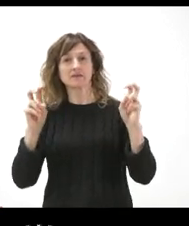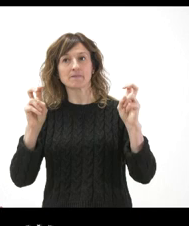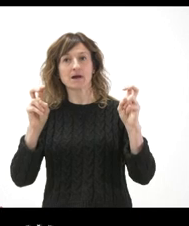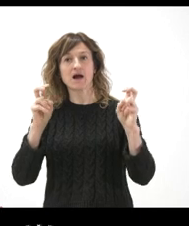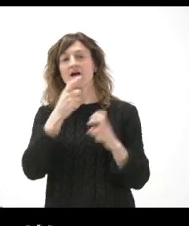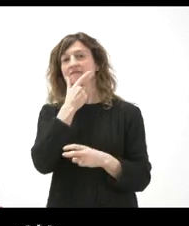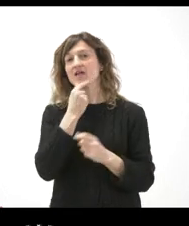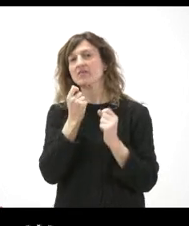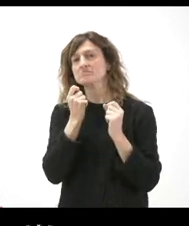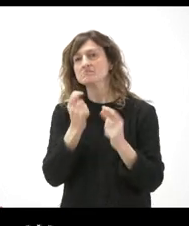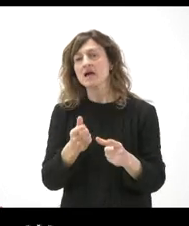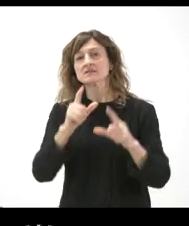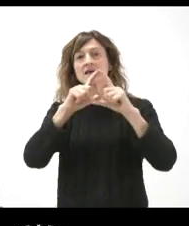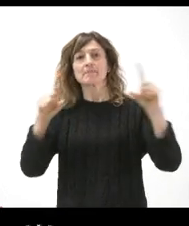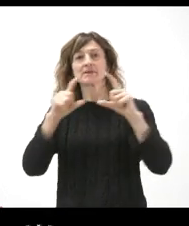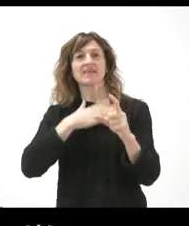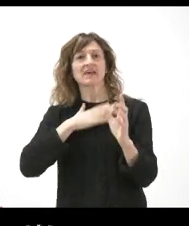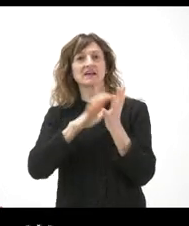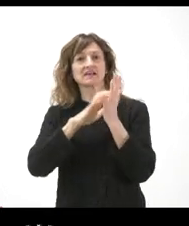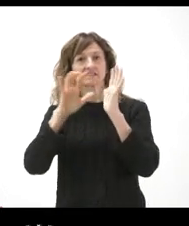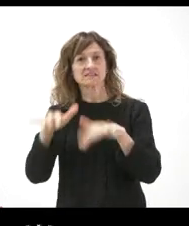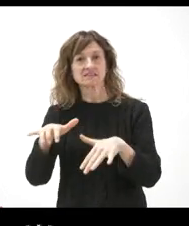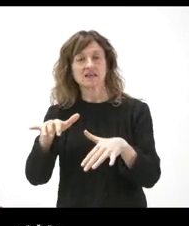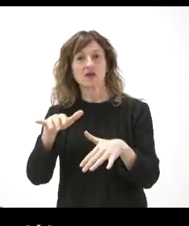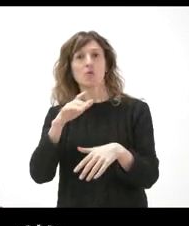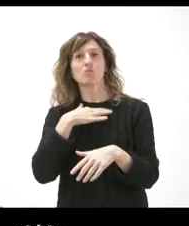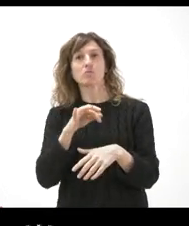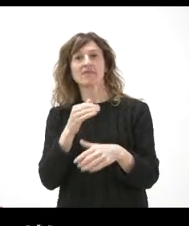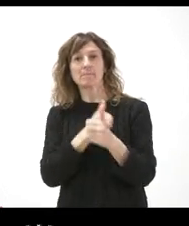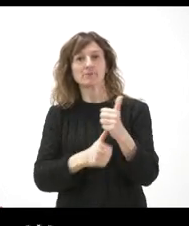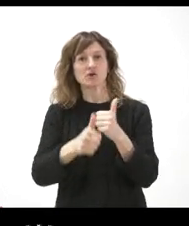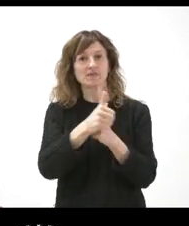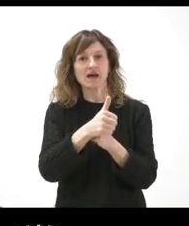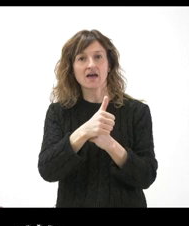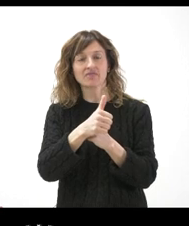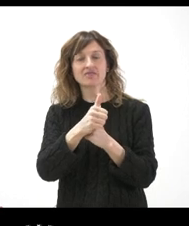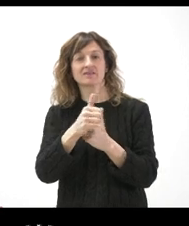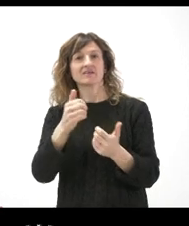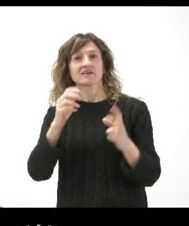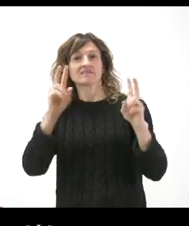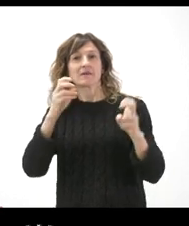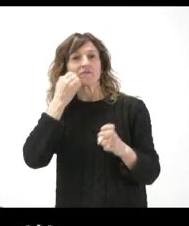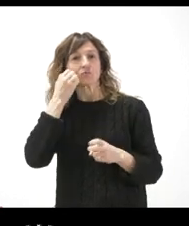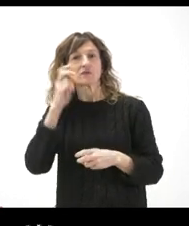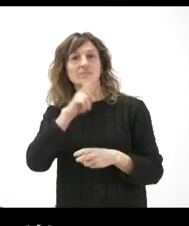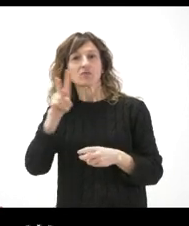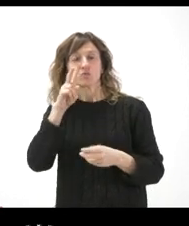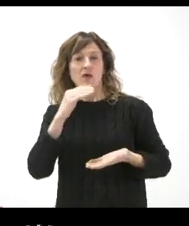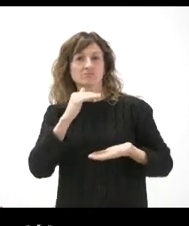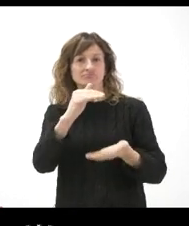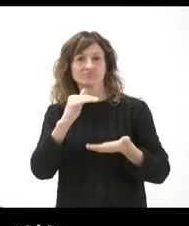facilitar que sean las empresas de Castilla y León las que puedan prioritariamente suministrar estos materiales para las escuelas.